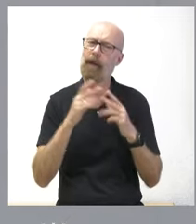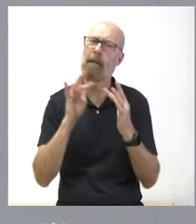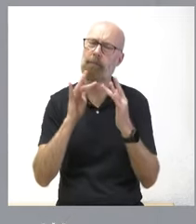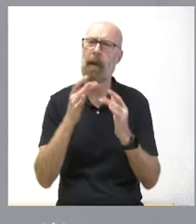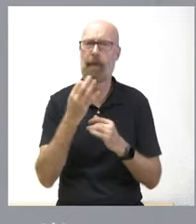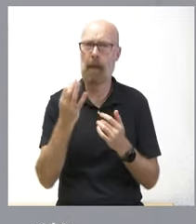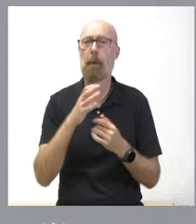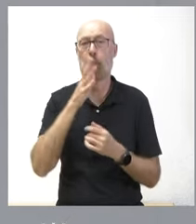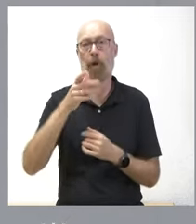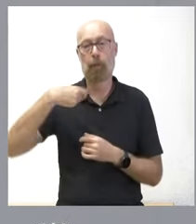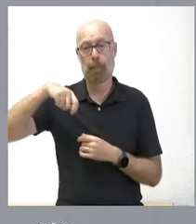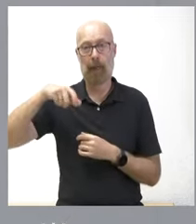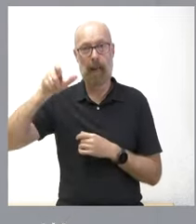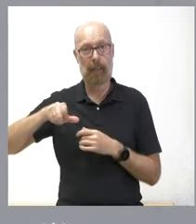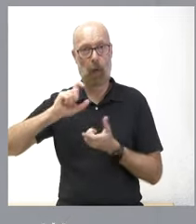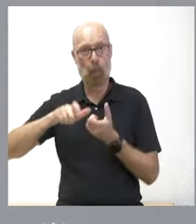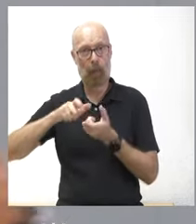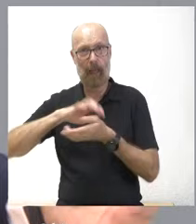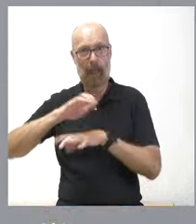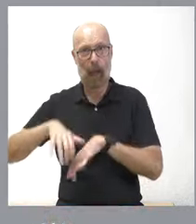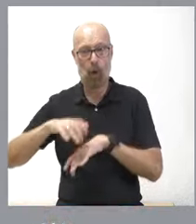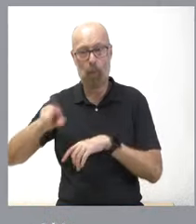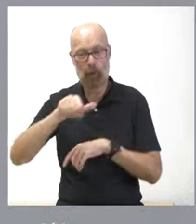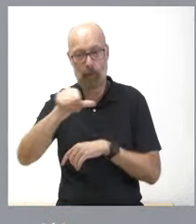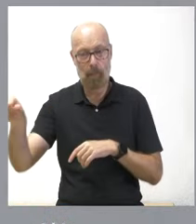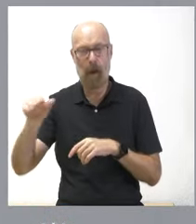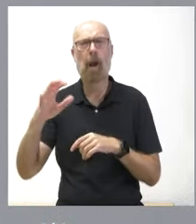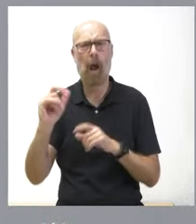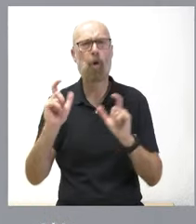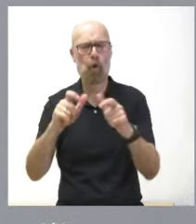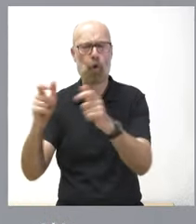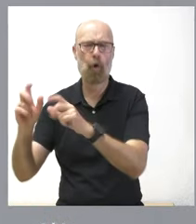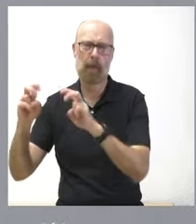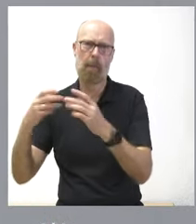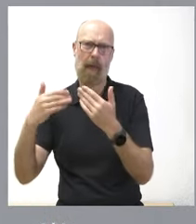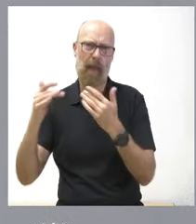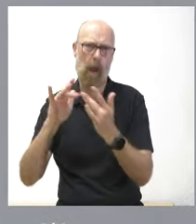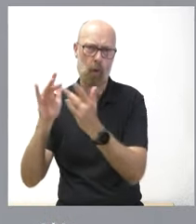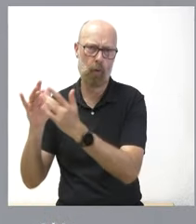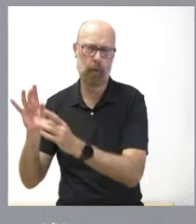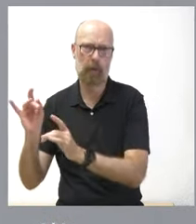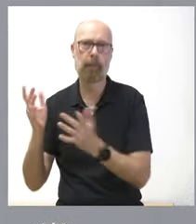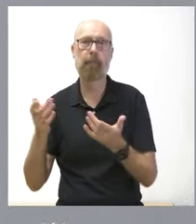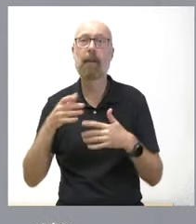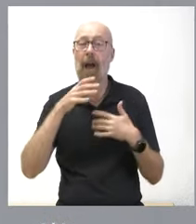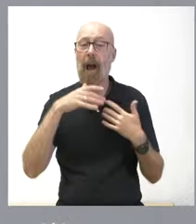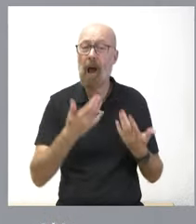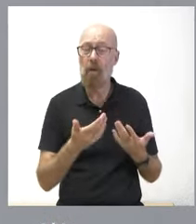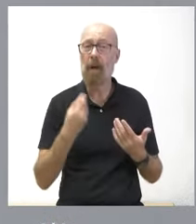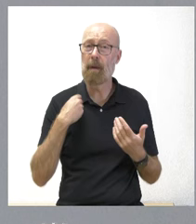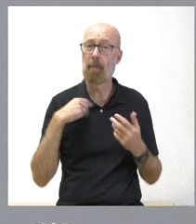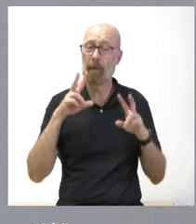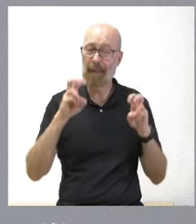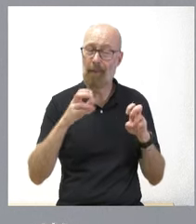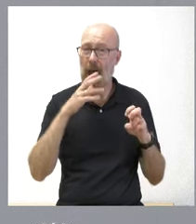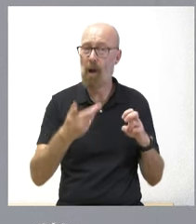Junta de Castilla y León va a tener la próxima semana importantes reuniones en el ámbito del diálogo. No es algo que tengamos ahora precisamente por las